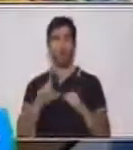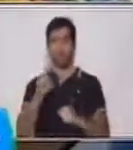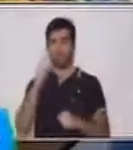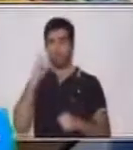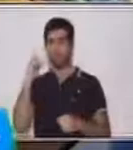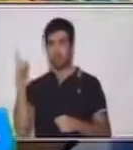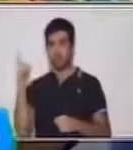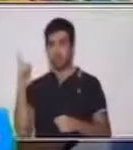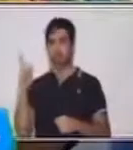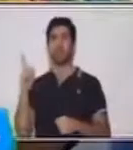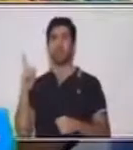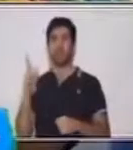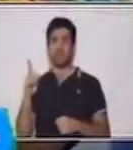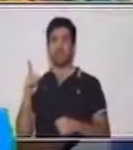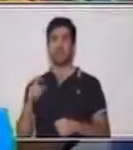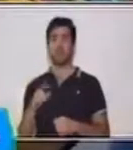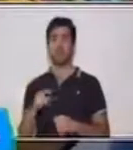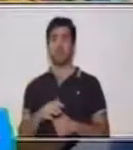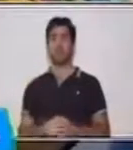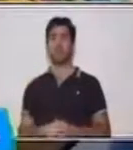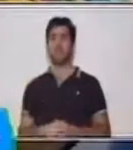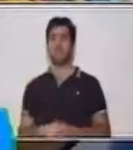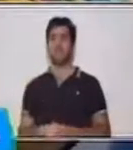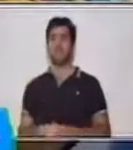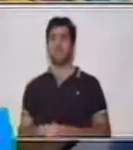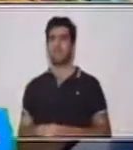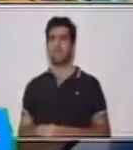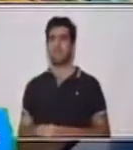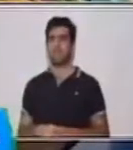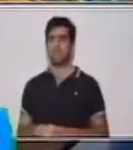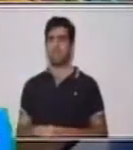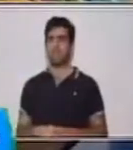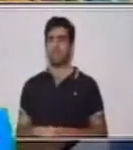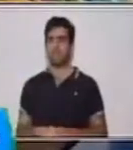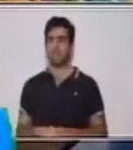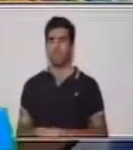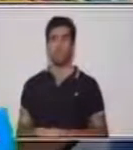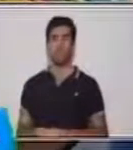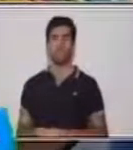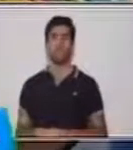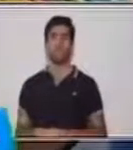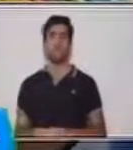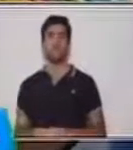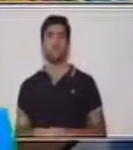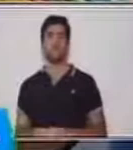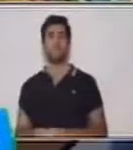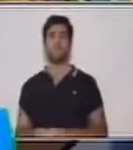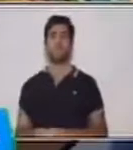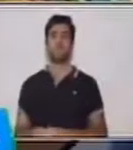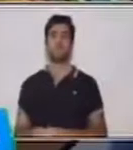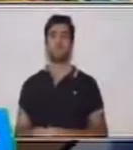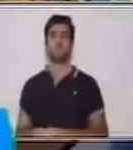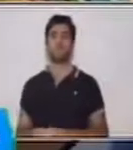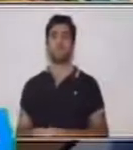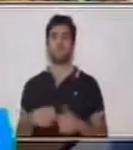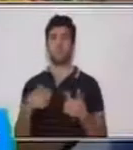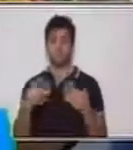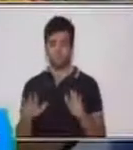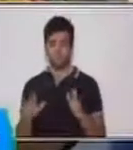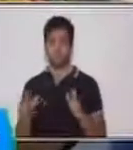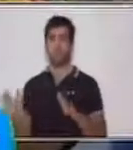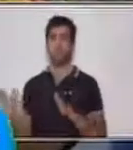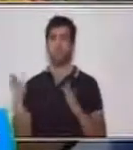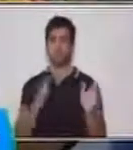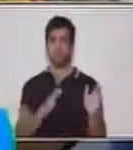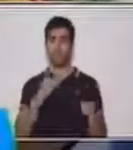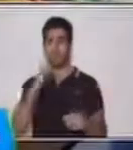cinco, diez. ¿Qué me falta para formar el once? Muy bien, excelente, un punto. Luego vamos con doce,